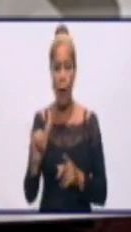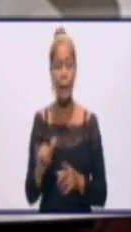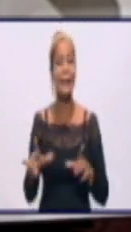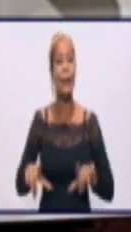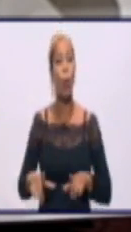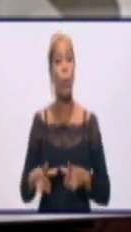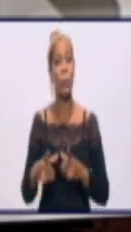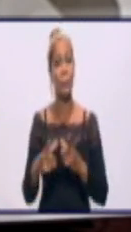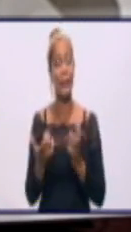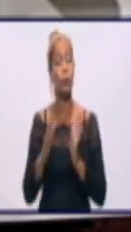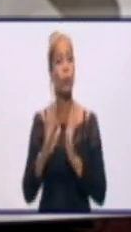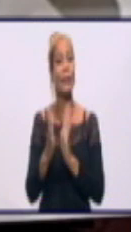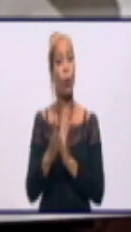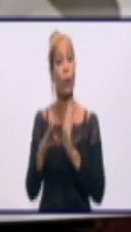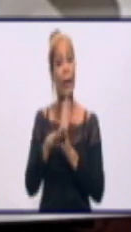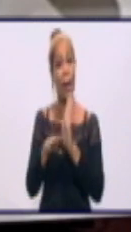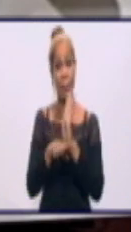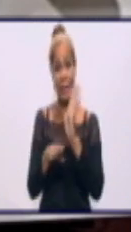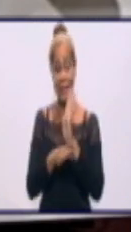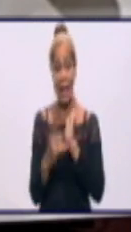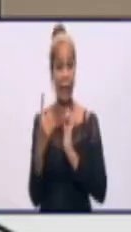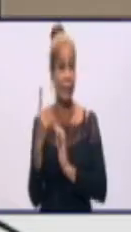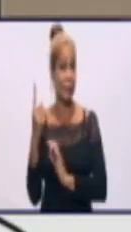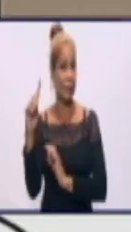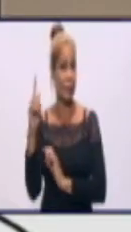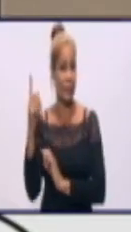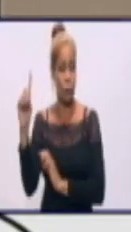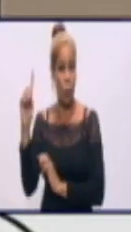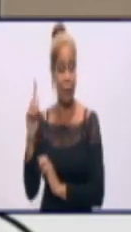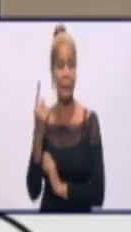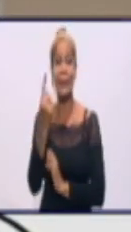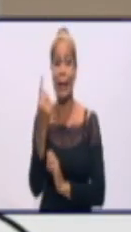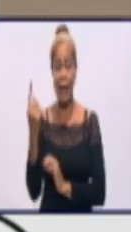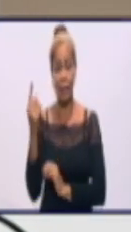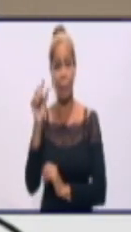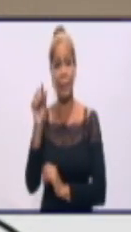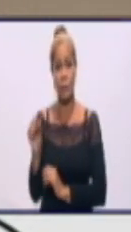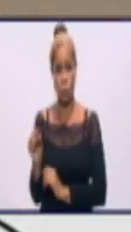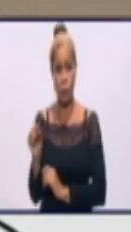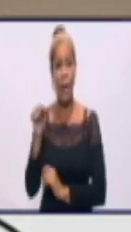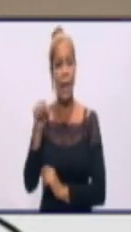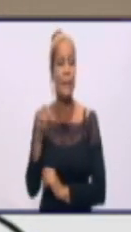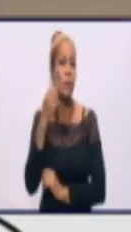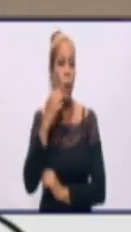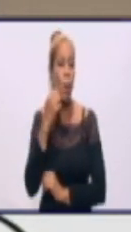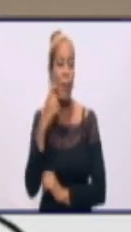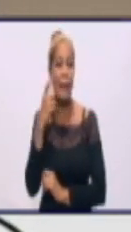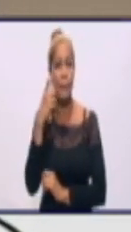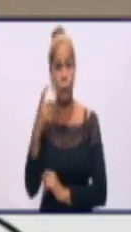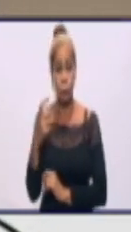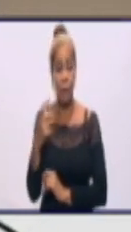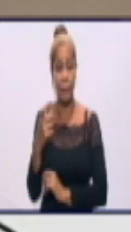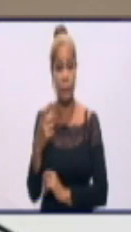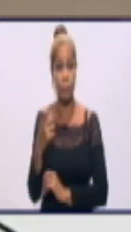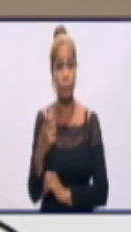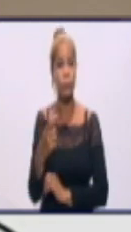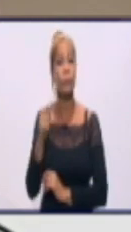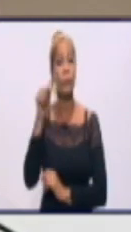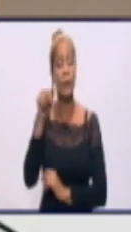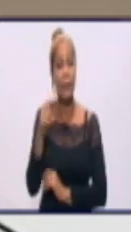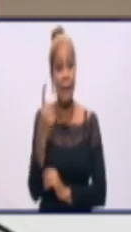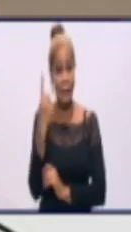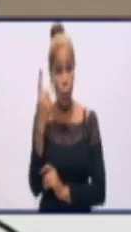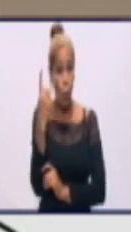protección individual. Eso es hoy lo más importante y lo único que va a ser realmente eficaz